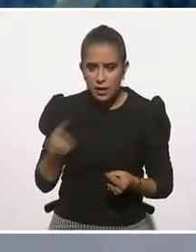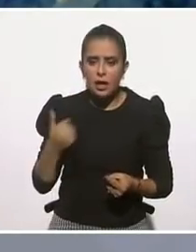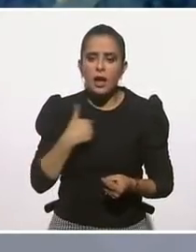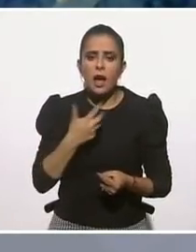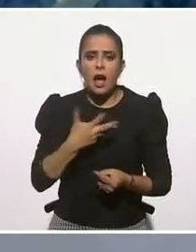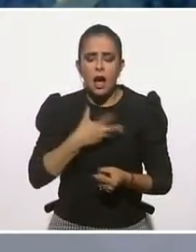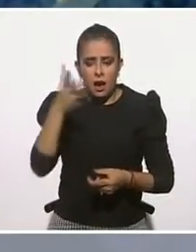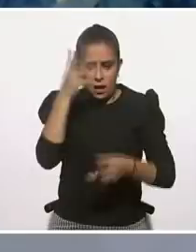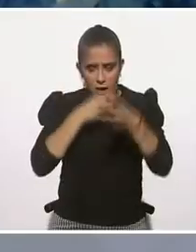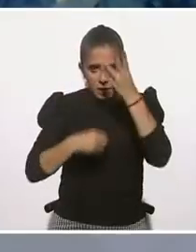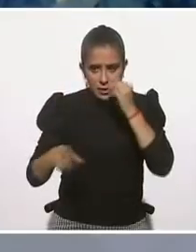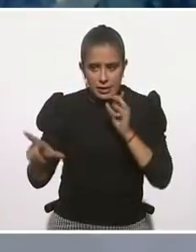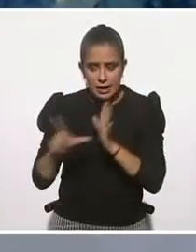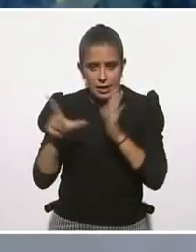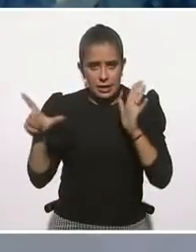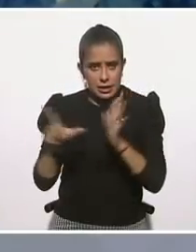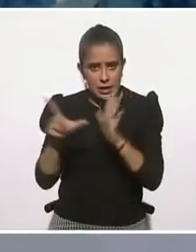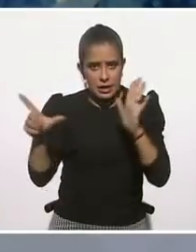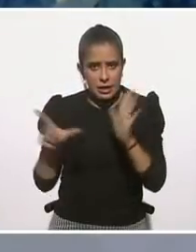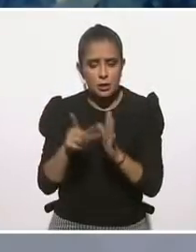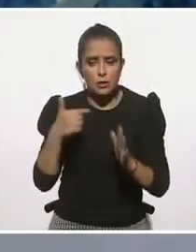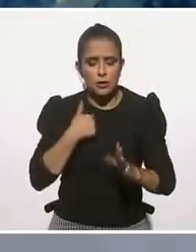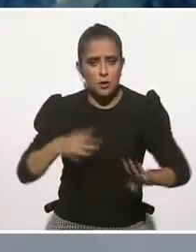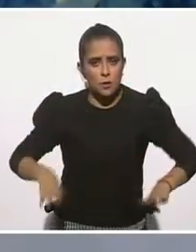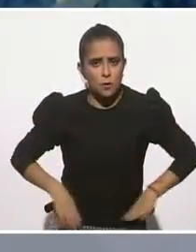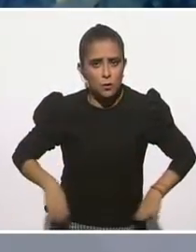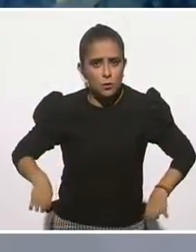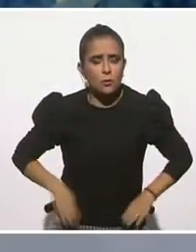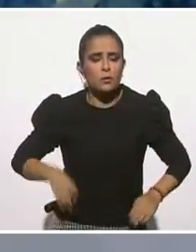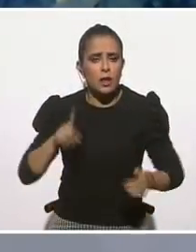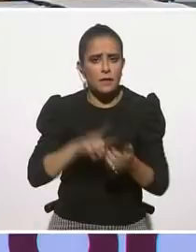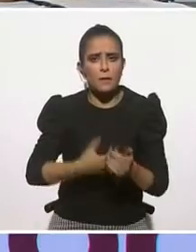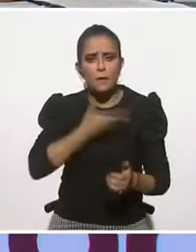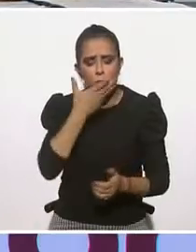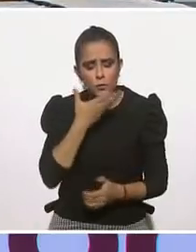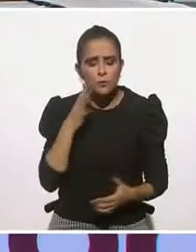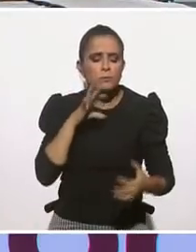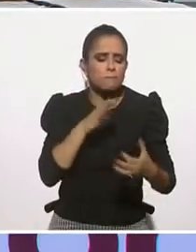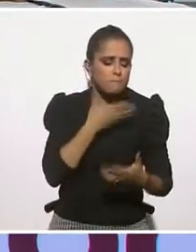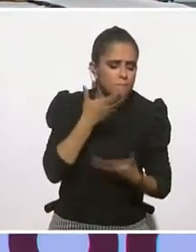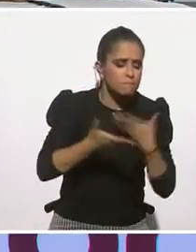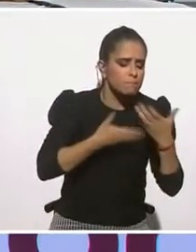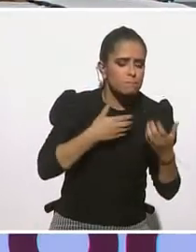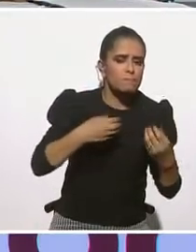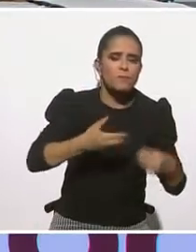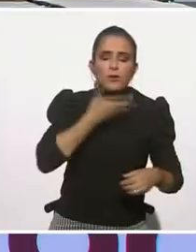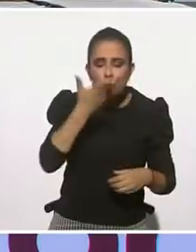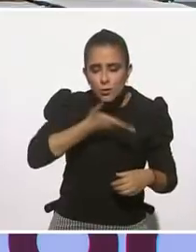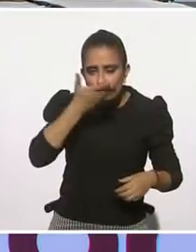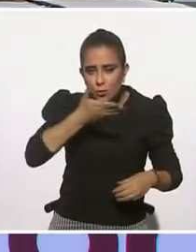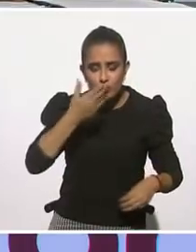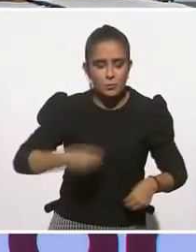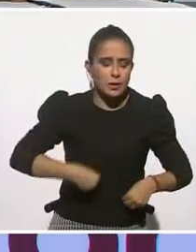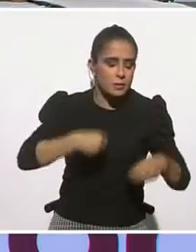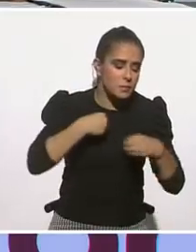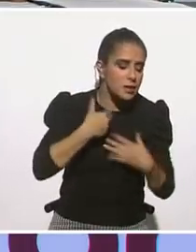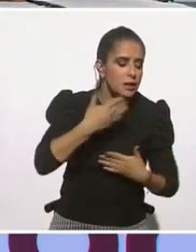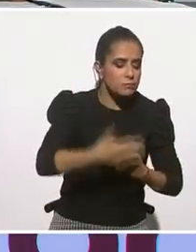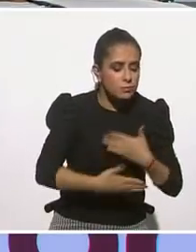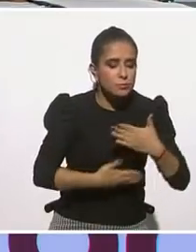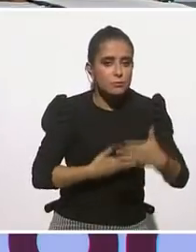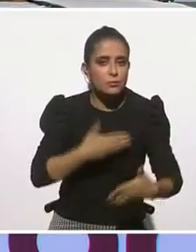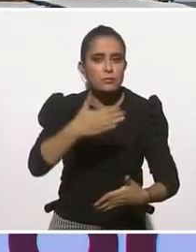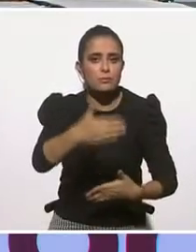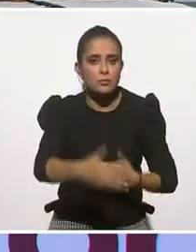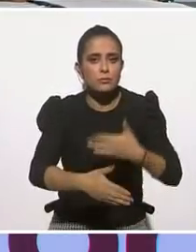van permitiendo tener conductas más adaptativas. Pero el asunto, como dice Fernando, es que nosotros consideramos la